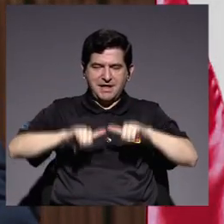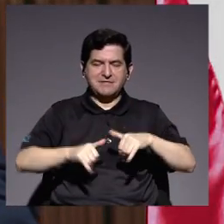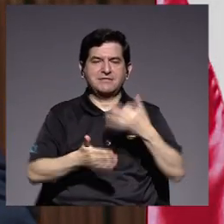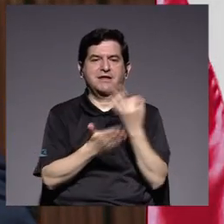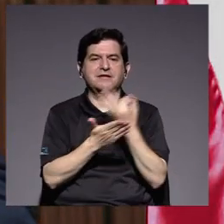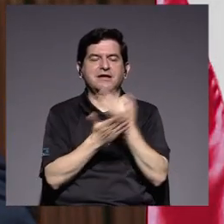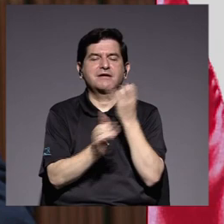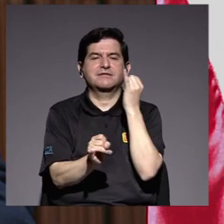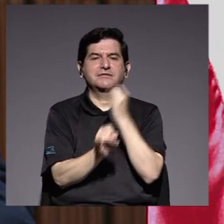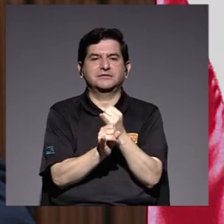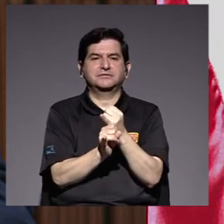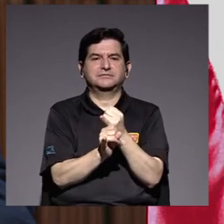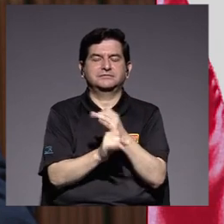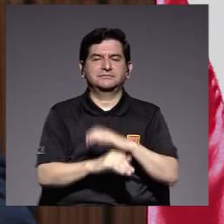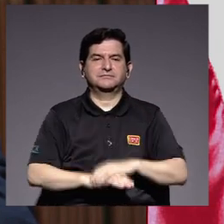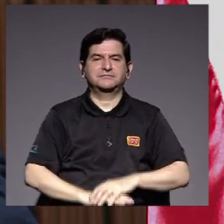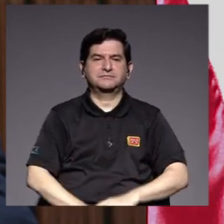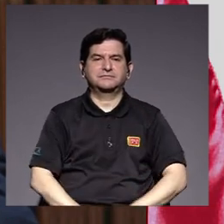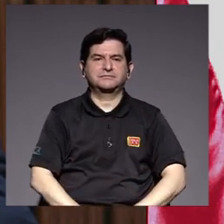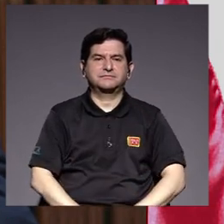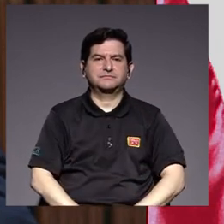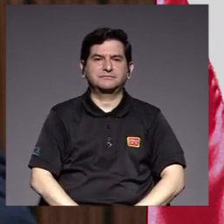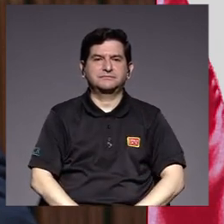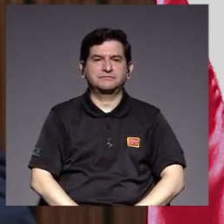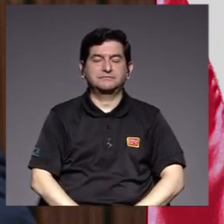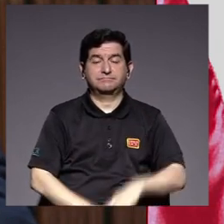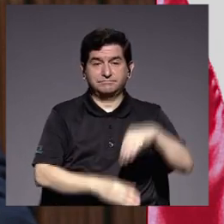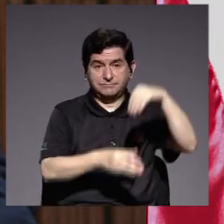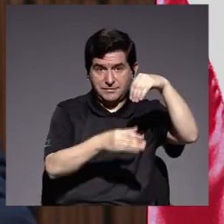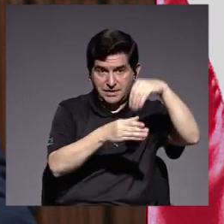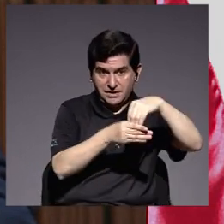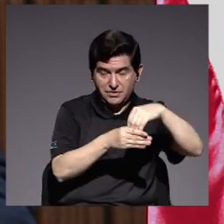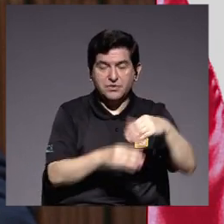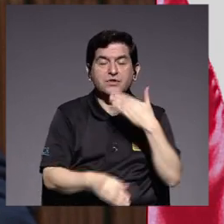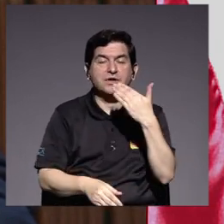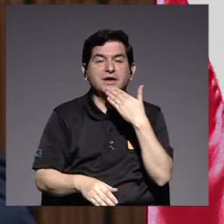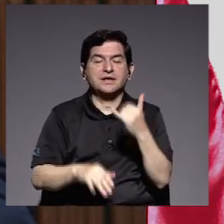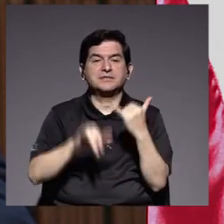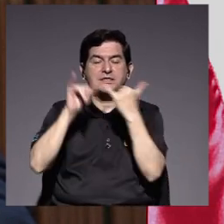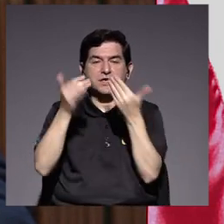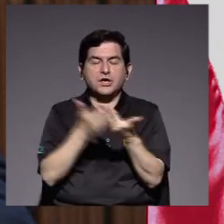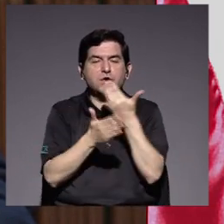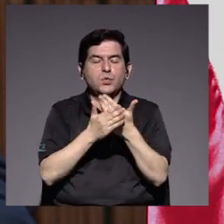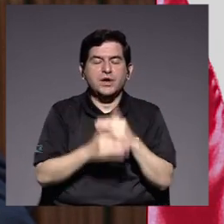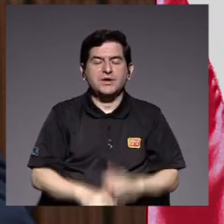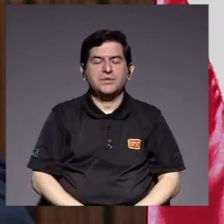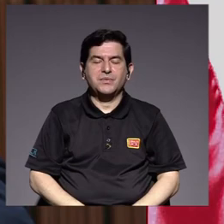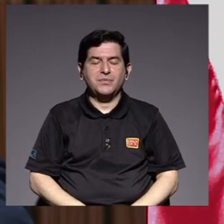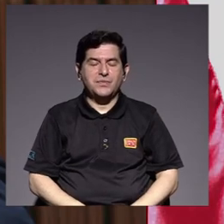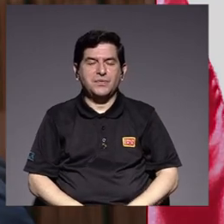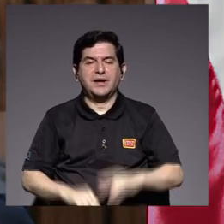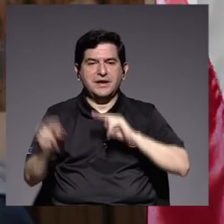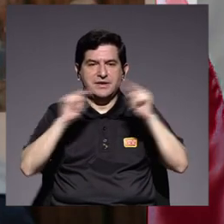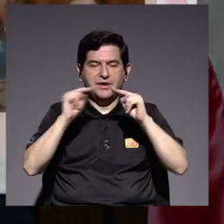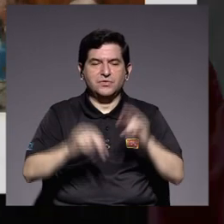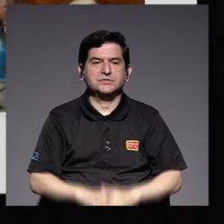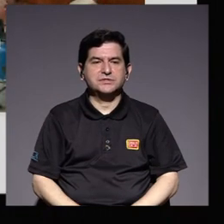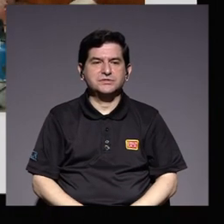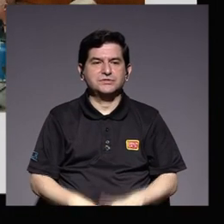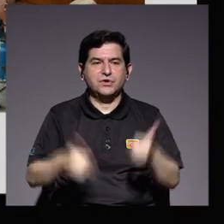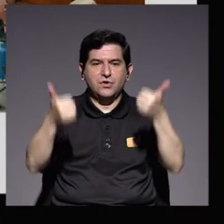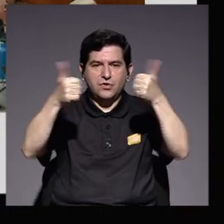finanzas institucionales entre ellas y gracias a la denuncia y nueva negociación de la Convención Colectiva de Trabajo